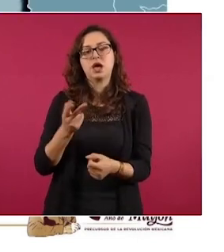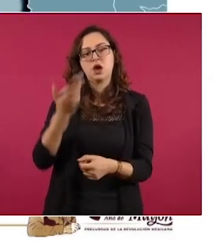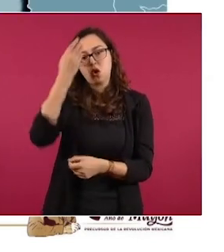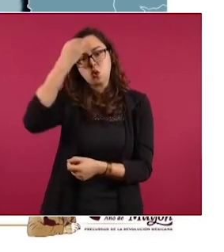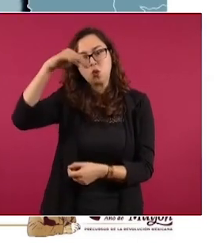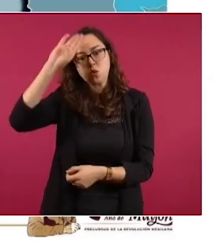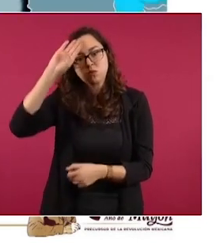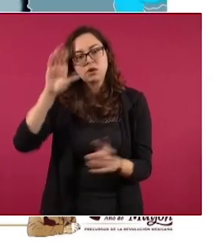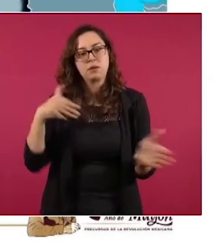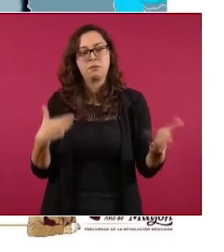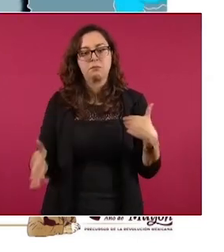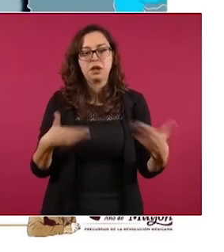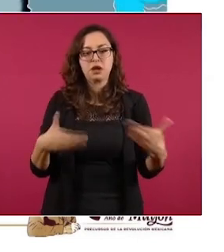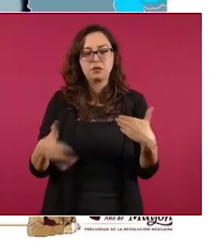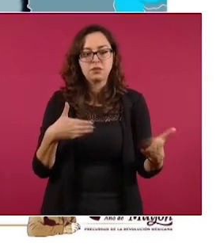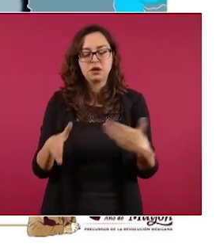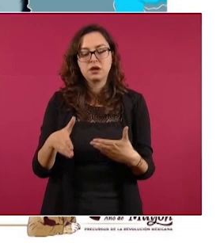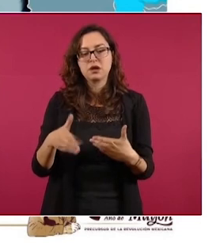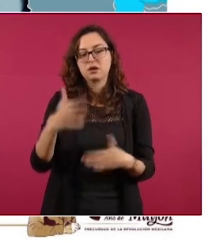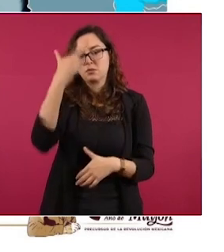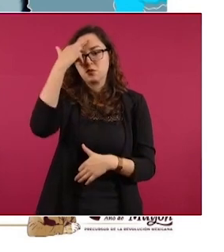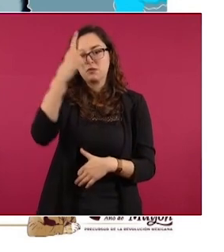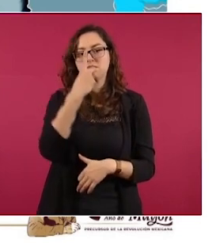Panamá y Santo Domingo